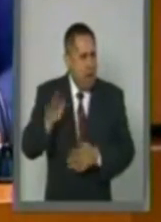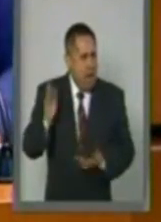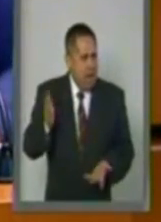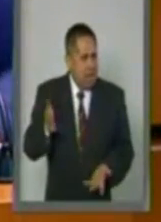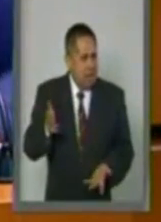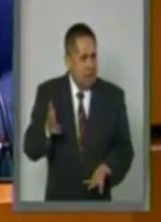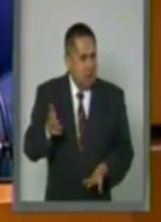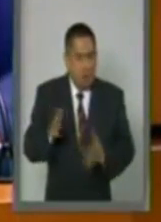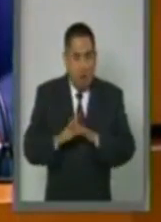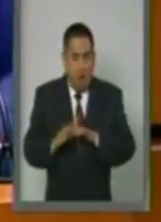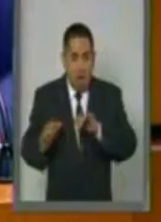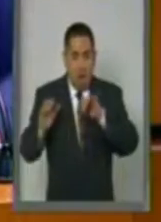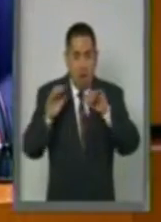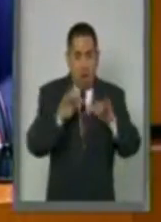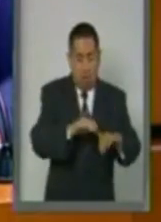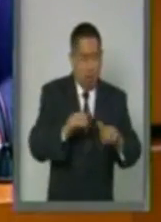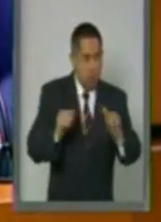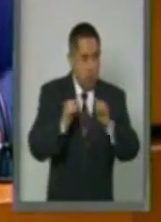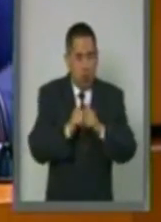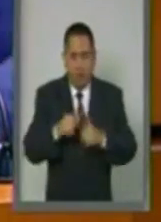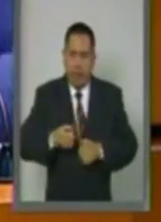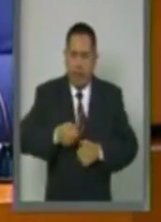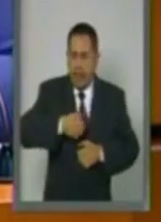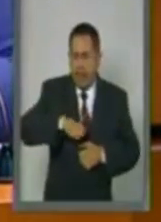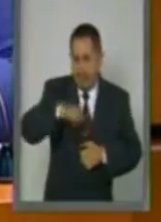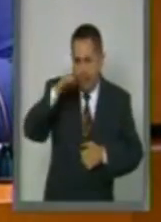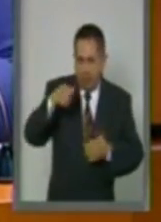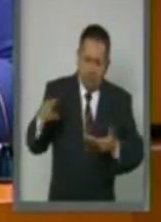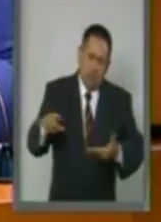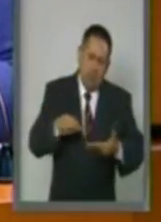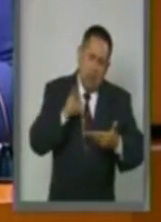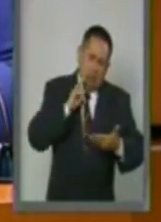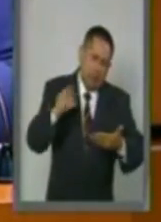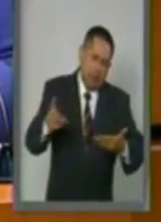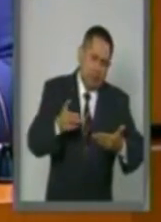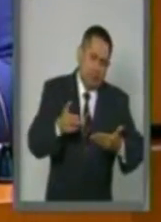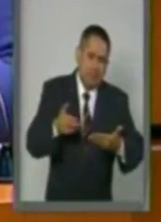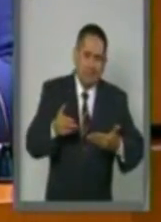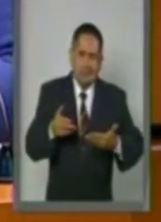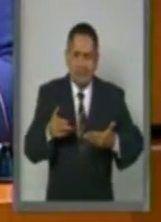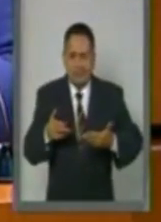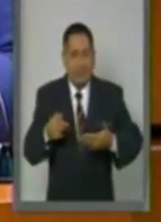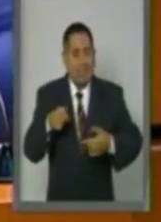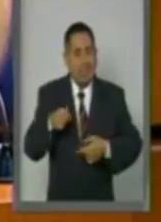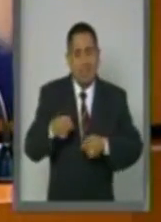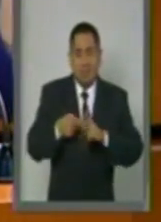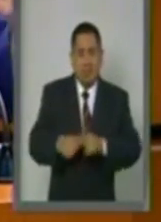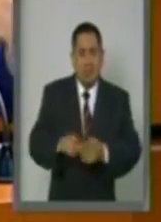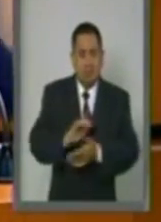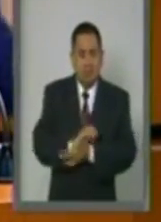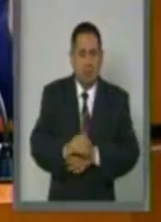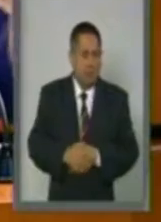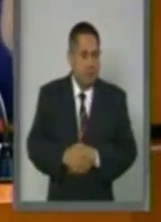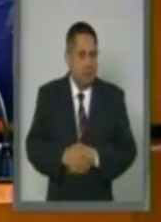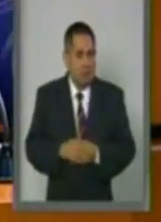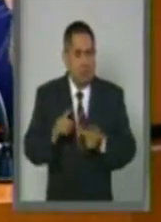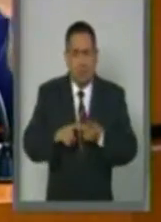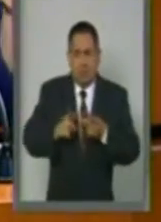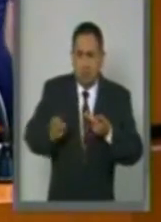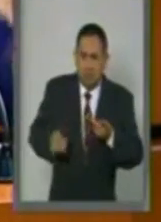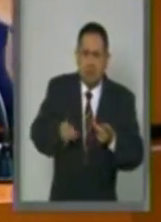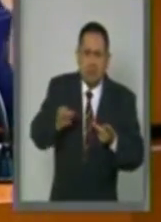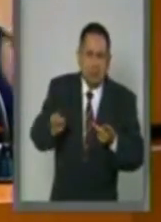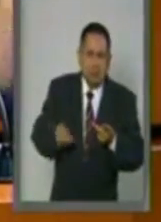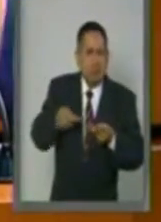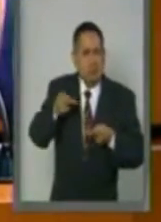contratación, junto con la edad, empieza a decírselo una serie de cuestiones